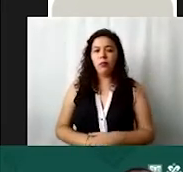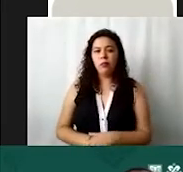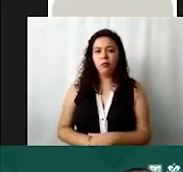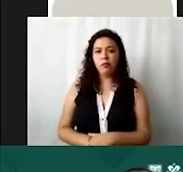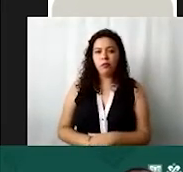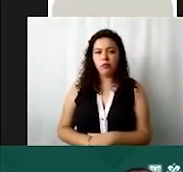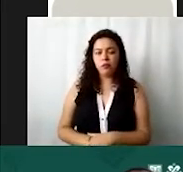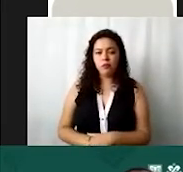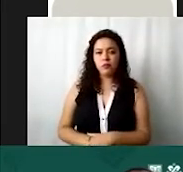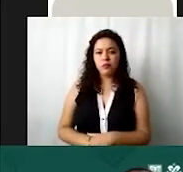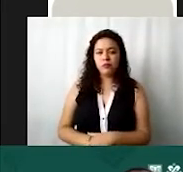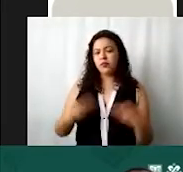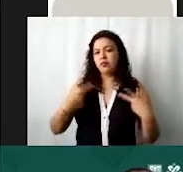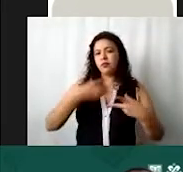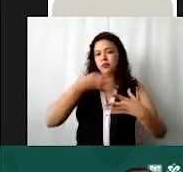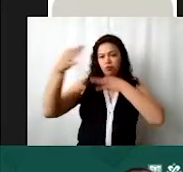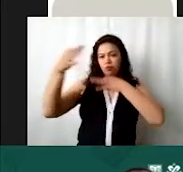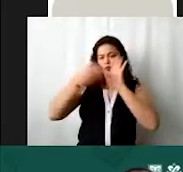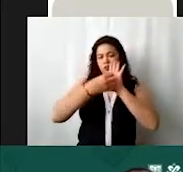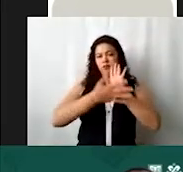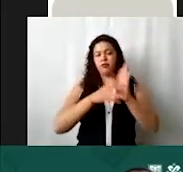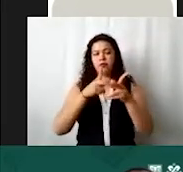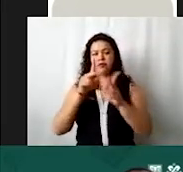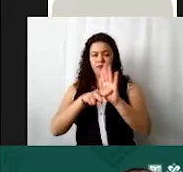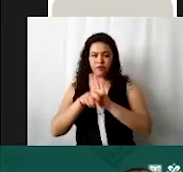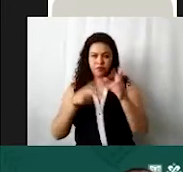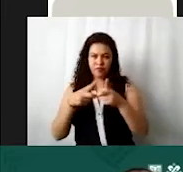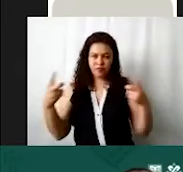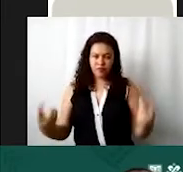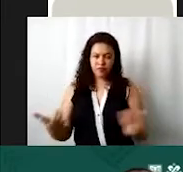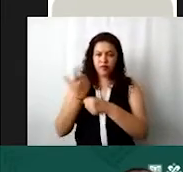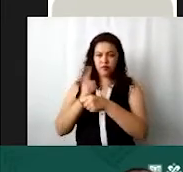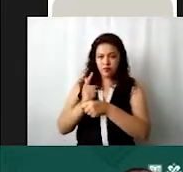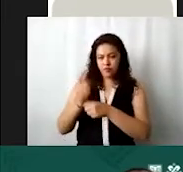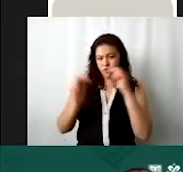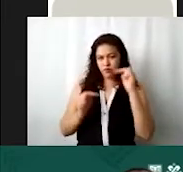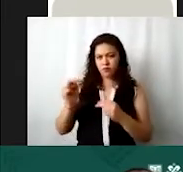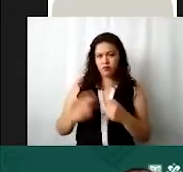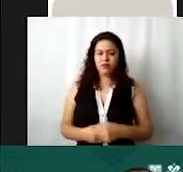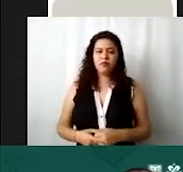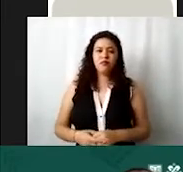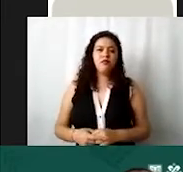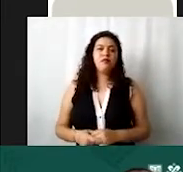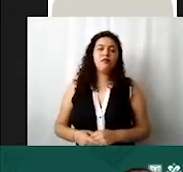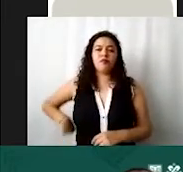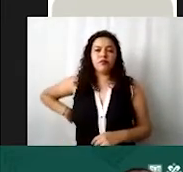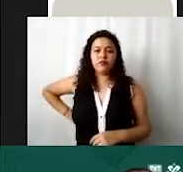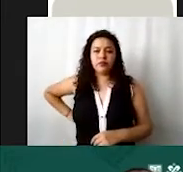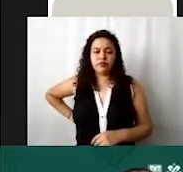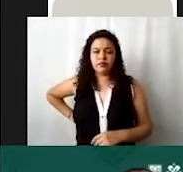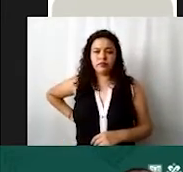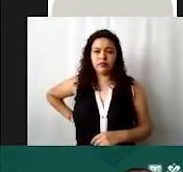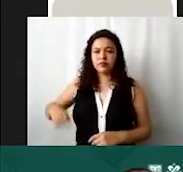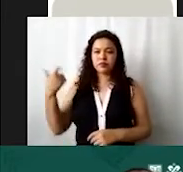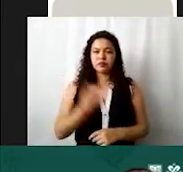una publicista desarrollo de videos es de licenciatura en percepciones les aparece que